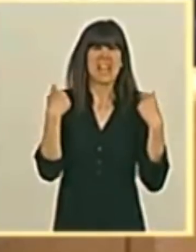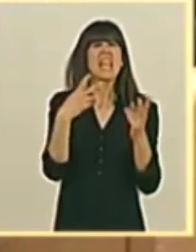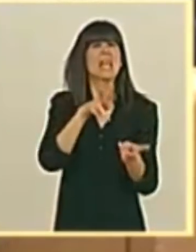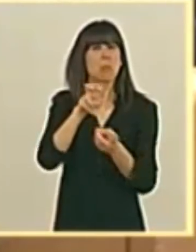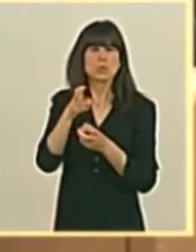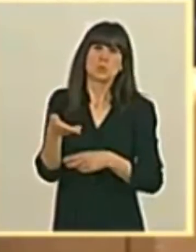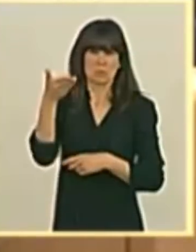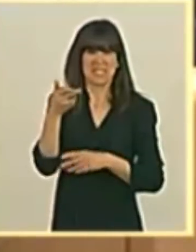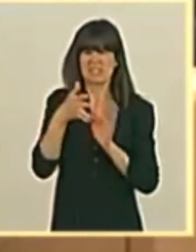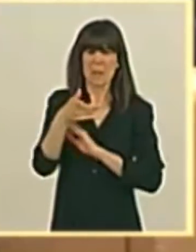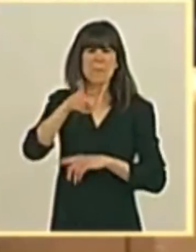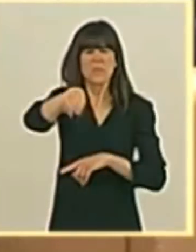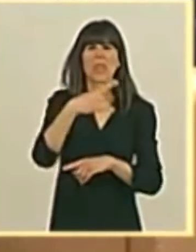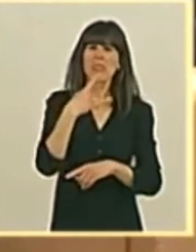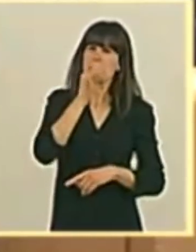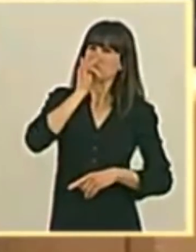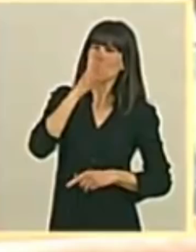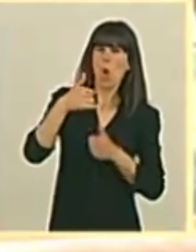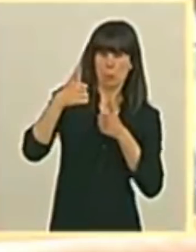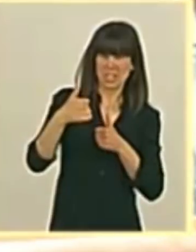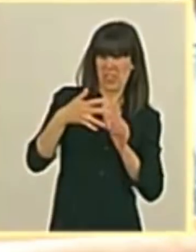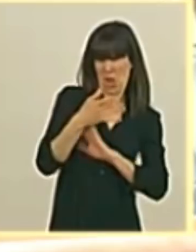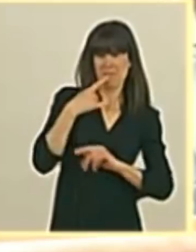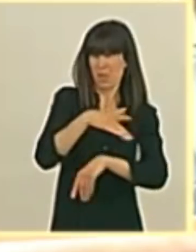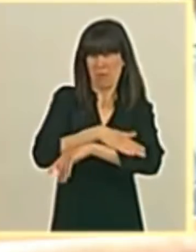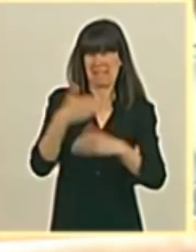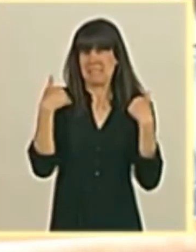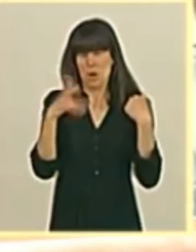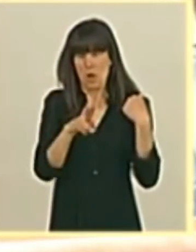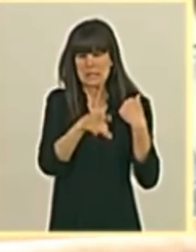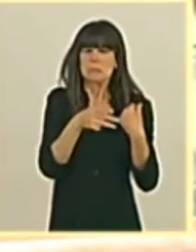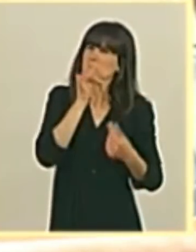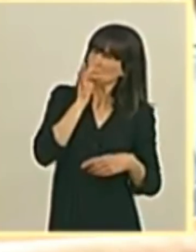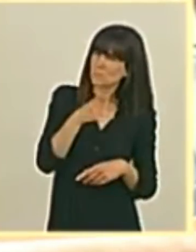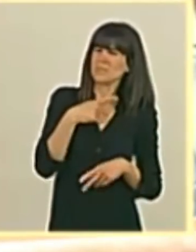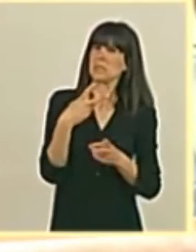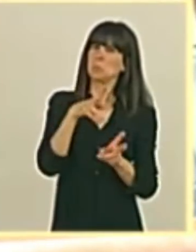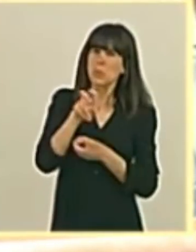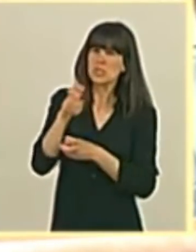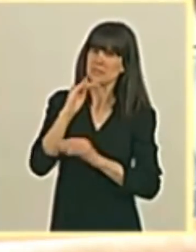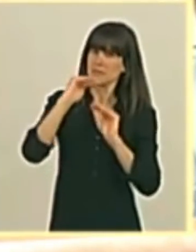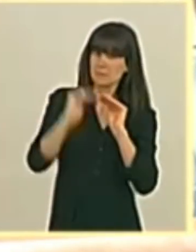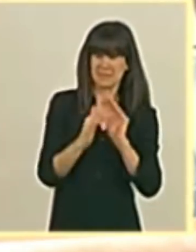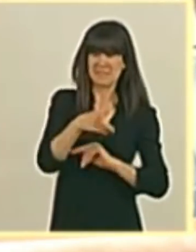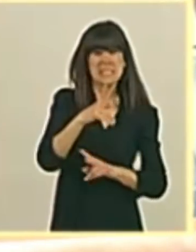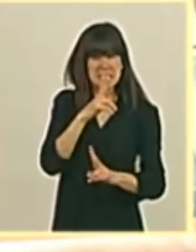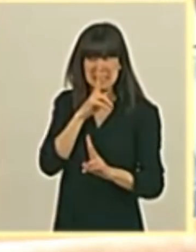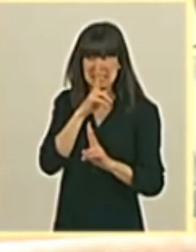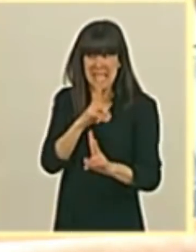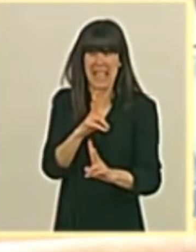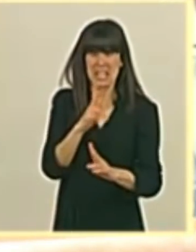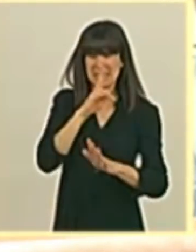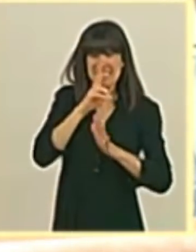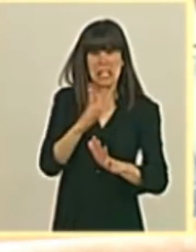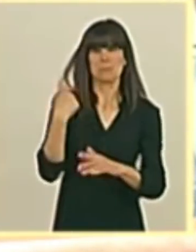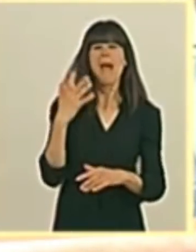ustedes cuando están en la oposición prometen bajar impuestos. Pero hagamos una breve recapitulación, señoría. Durante sus siete años de gobierno con el señor Rajoy,